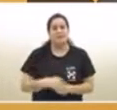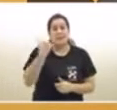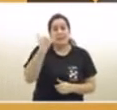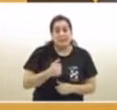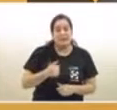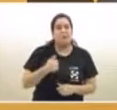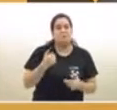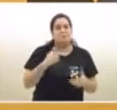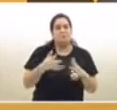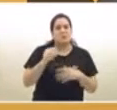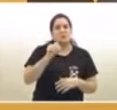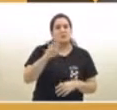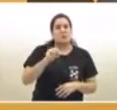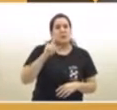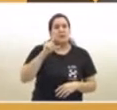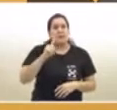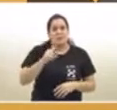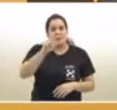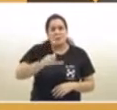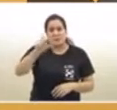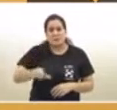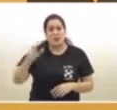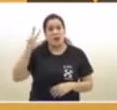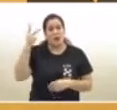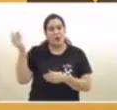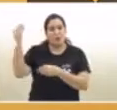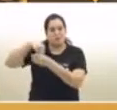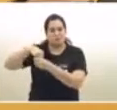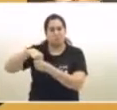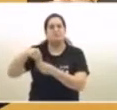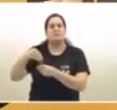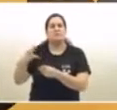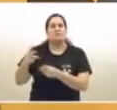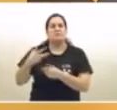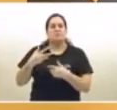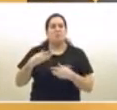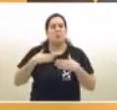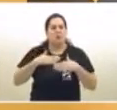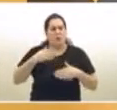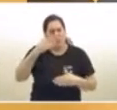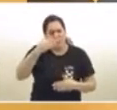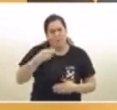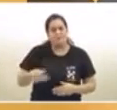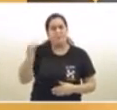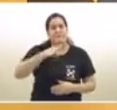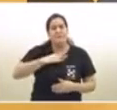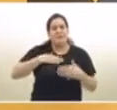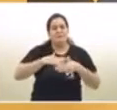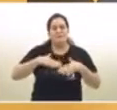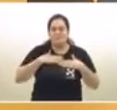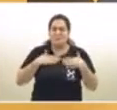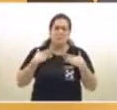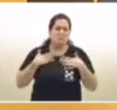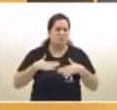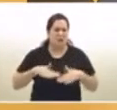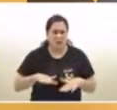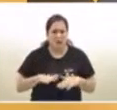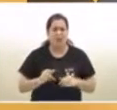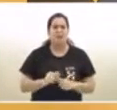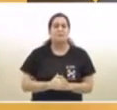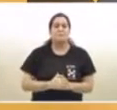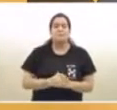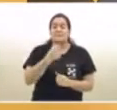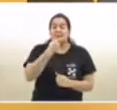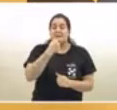casos que son contagios leves. Desde hace un par de semanas sumamos también el testeo a todos los convivientes de los